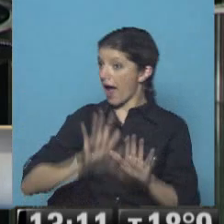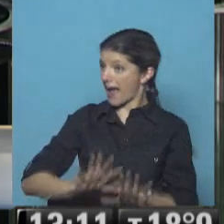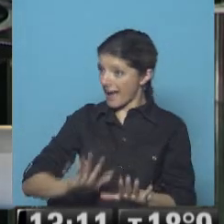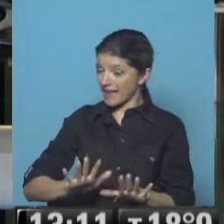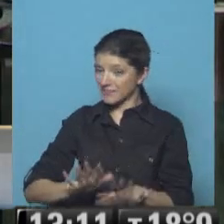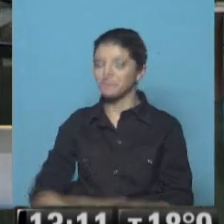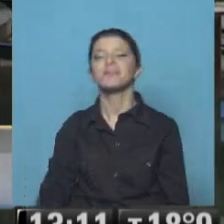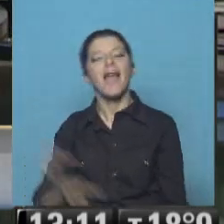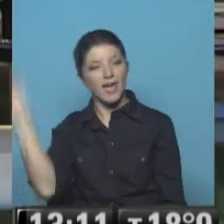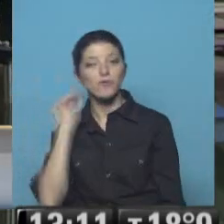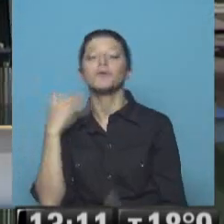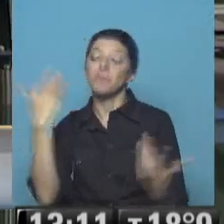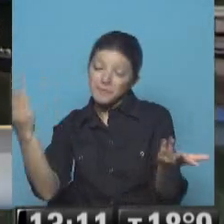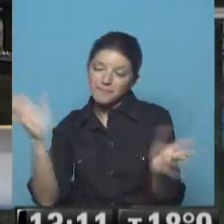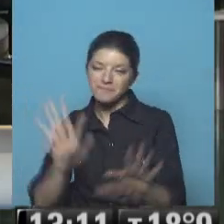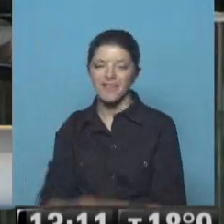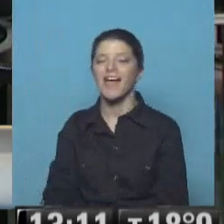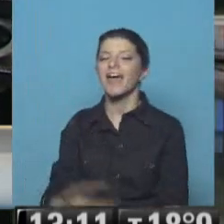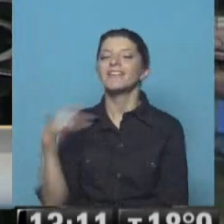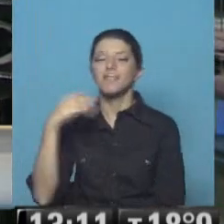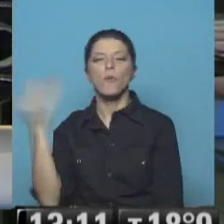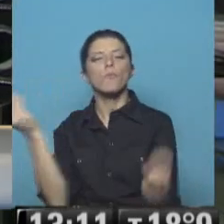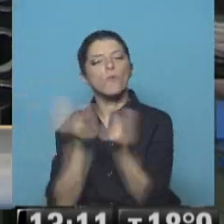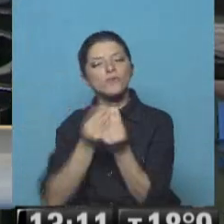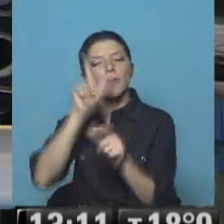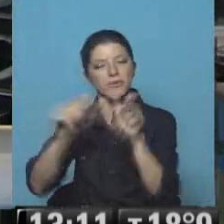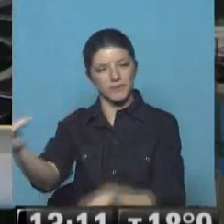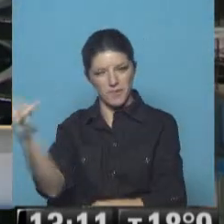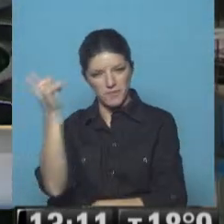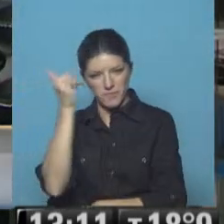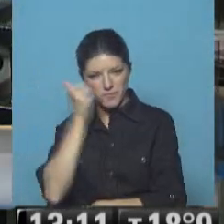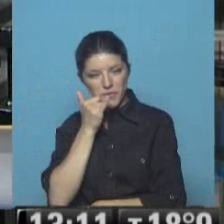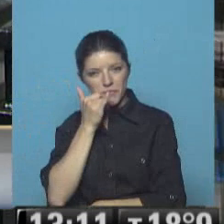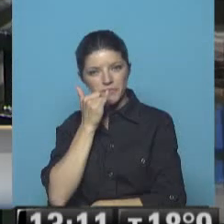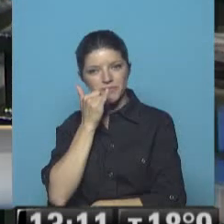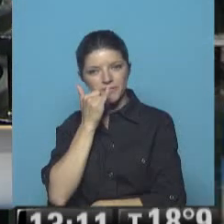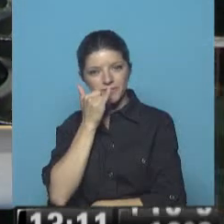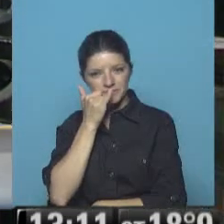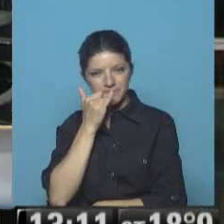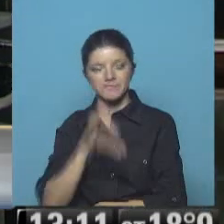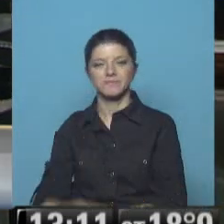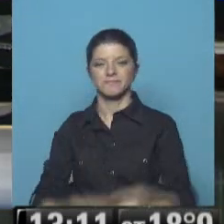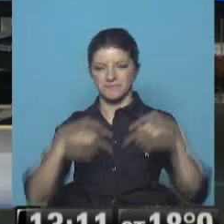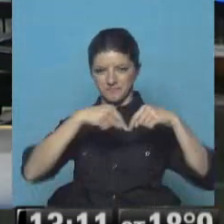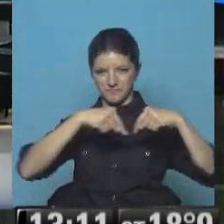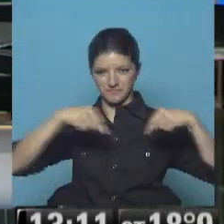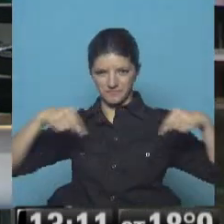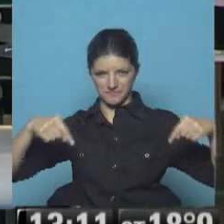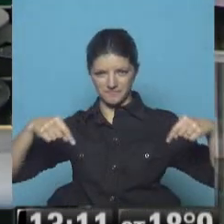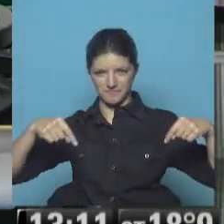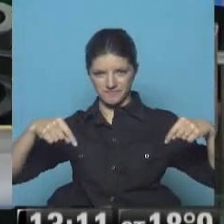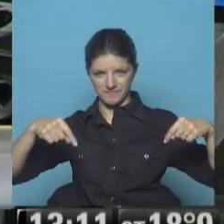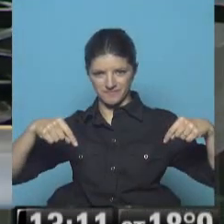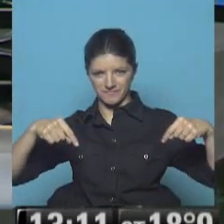Pedro, escúcheme muchísimos mensajes al 0800 seguimos recibiendo 04441777 y 4535